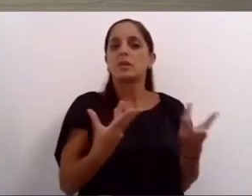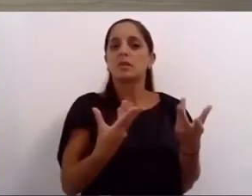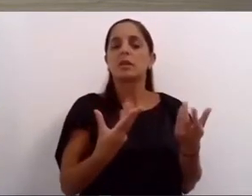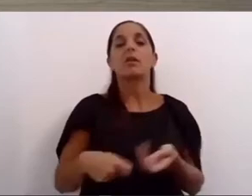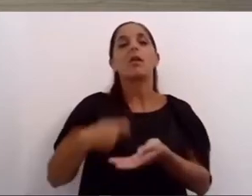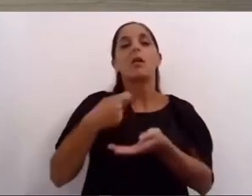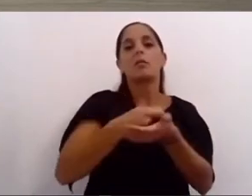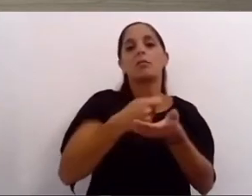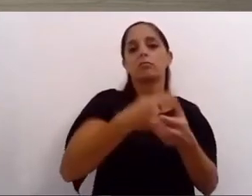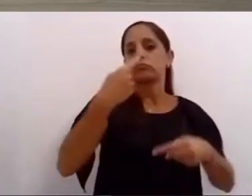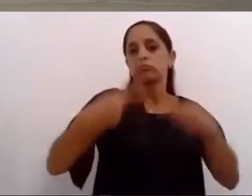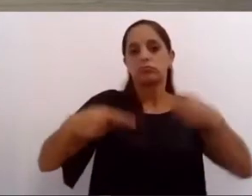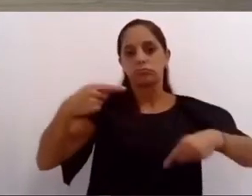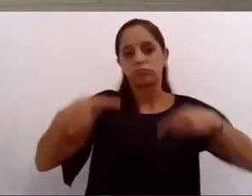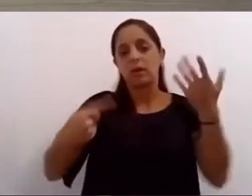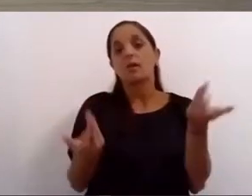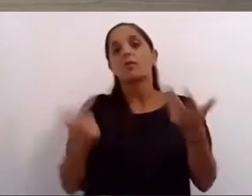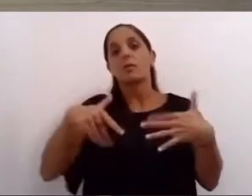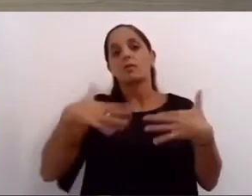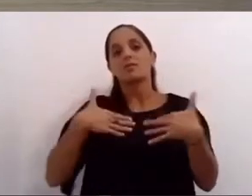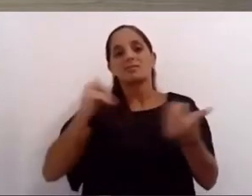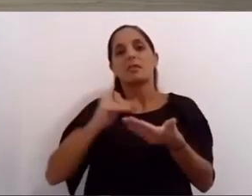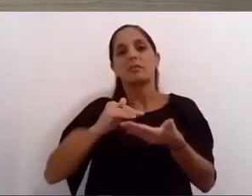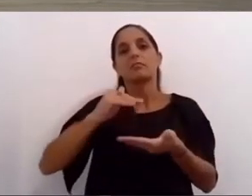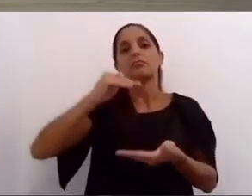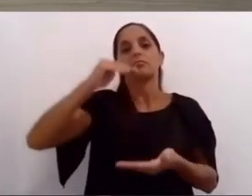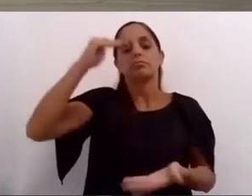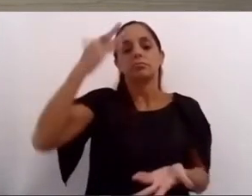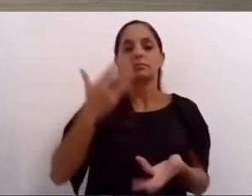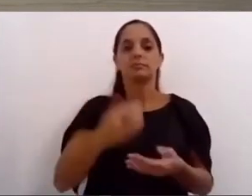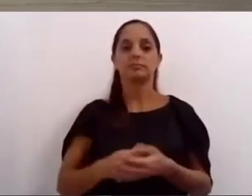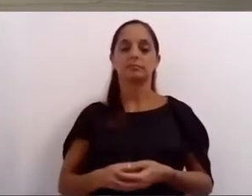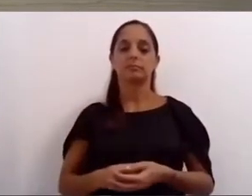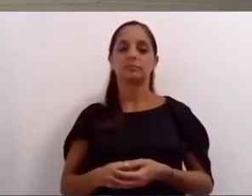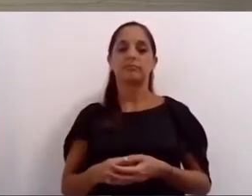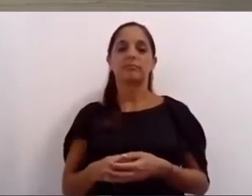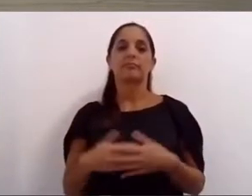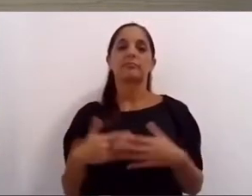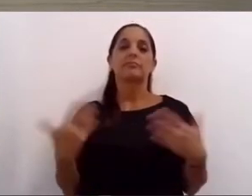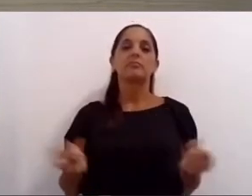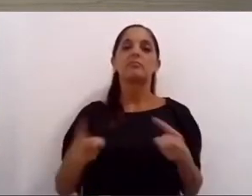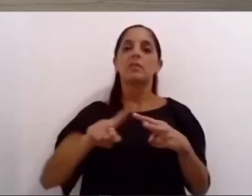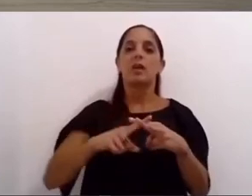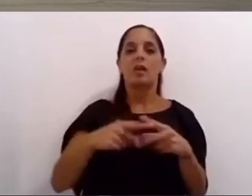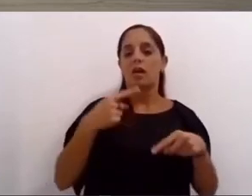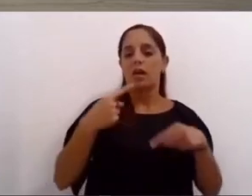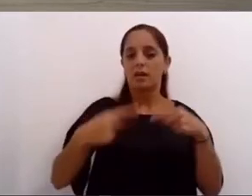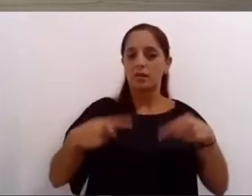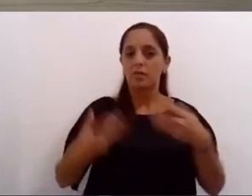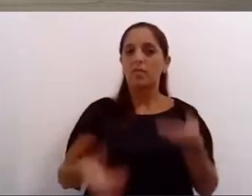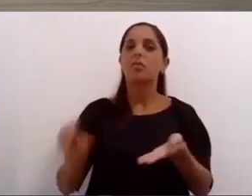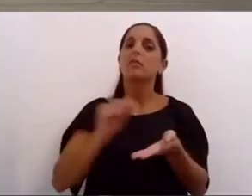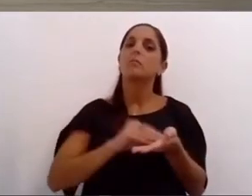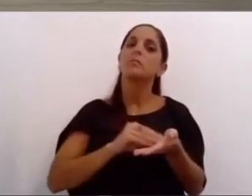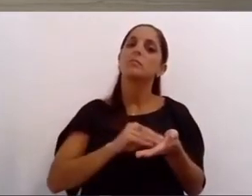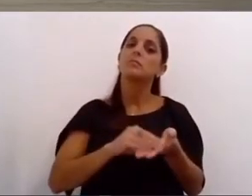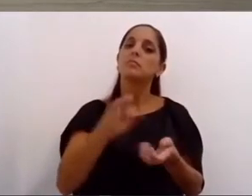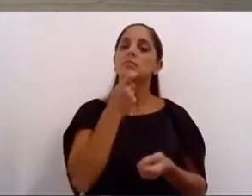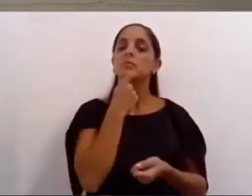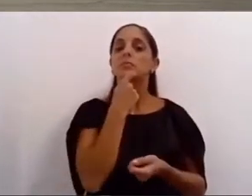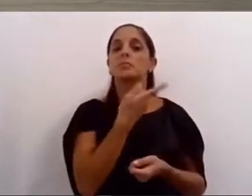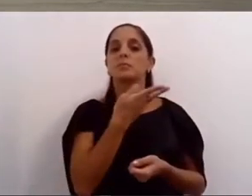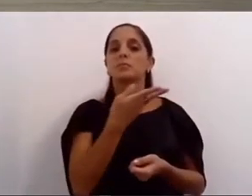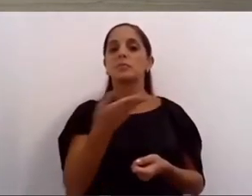derivados de mayores gastos de salud y de contención social por la pandemia junto a estas herramientas sumamos otras como el bono de